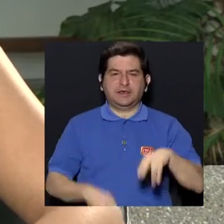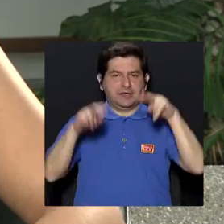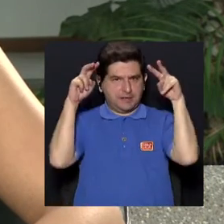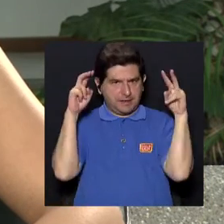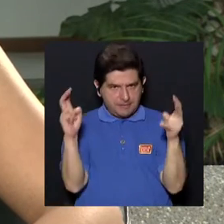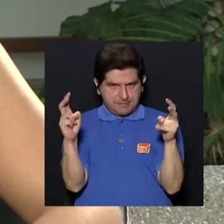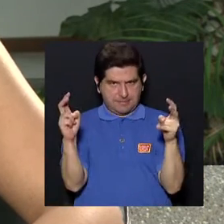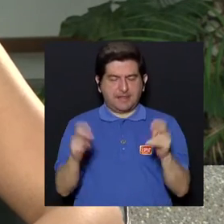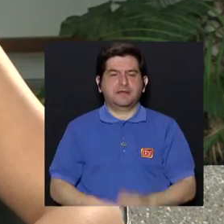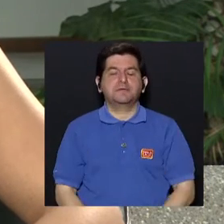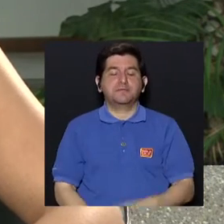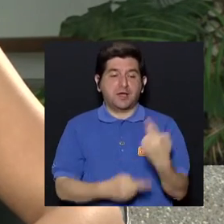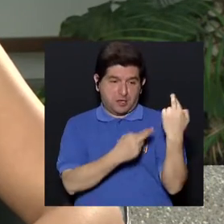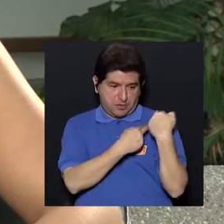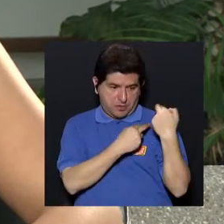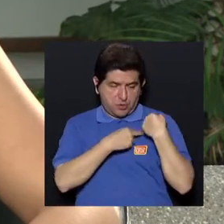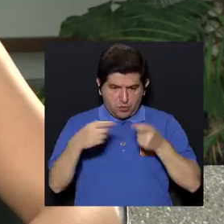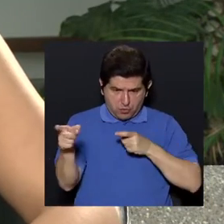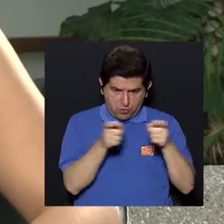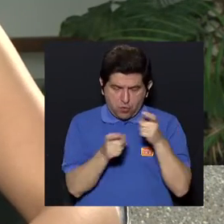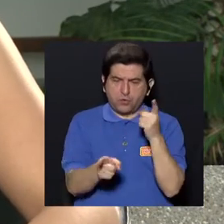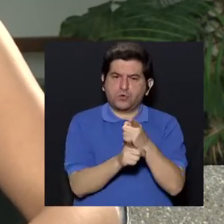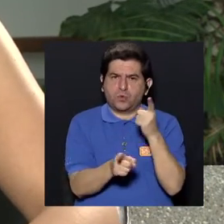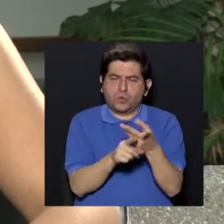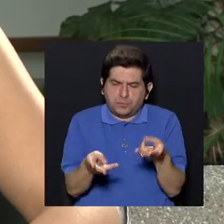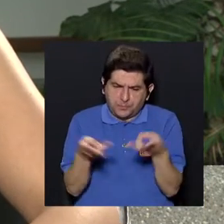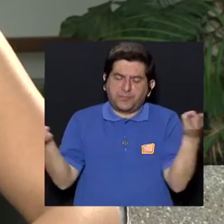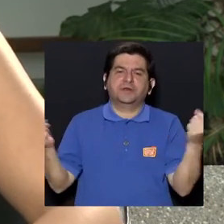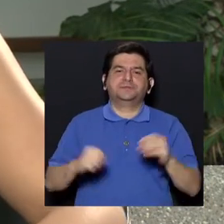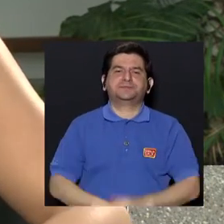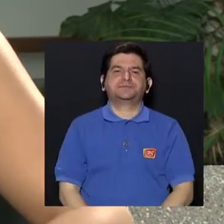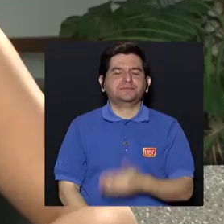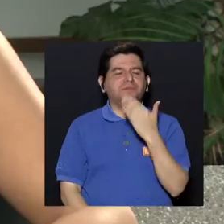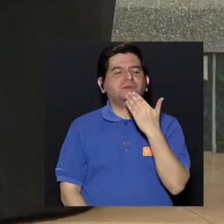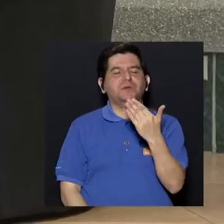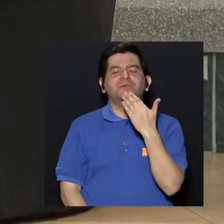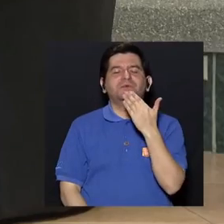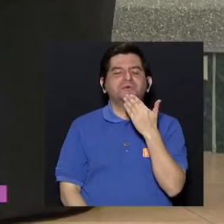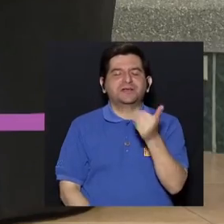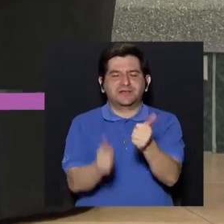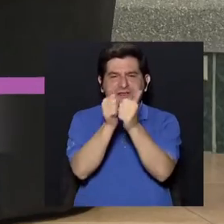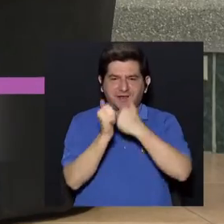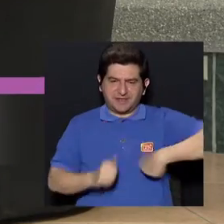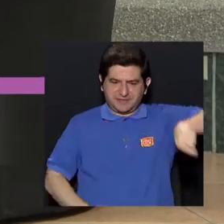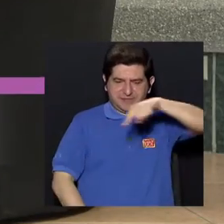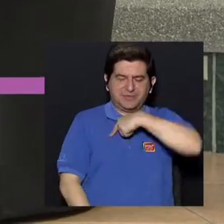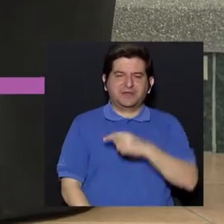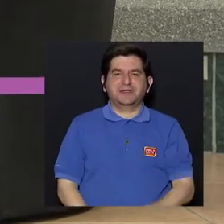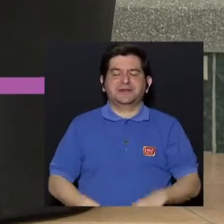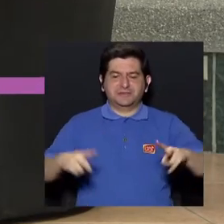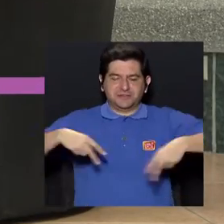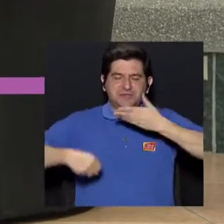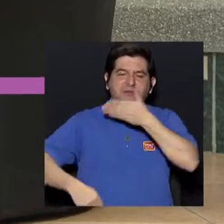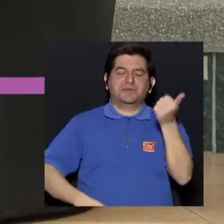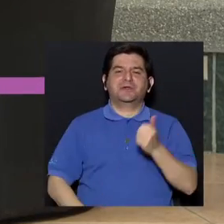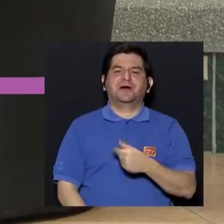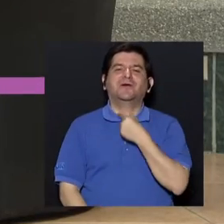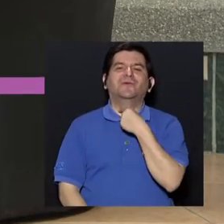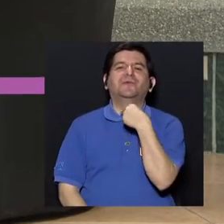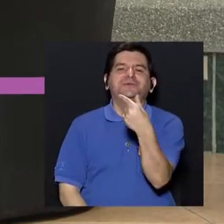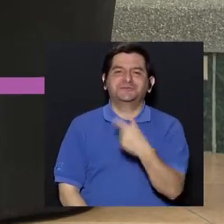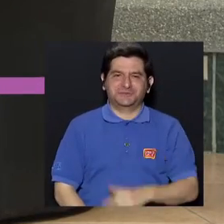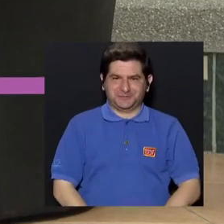este tema y de encargarnos del manejo adecuado de los residuos. Gracias por estar con nosotros en Vivir Mejor. Un placer.